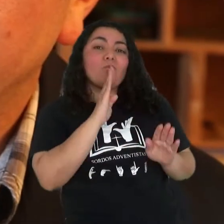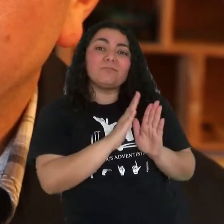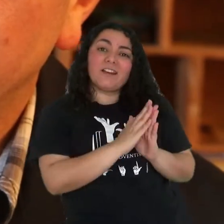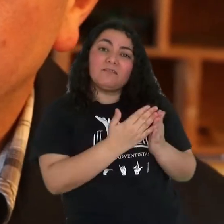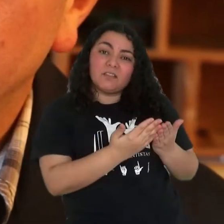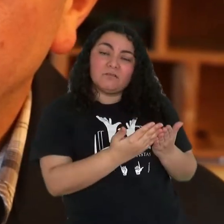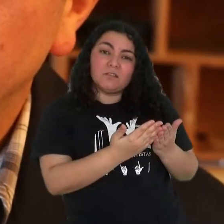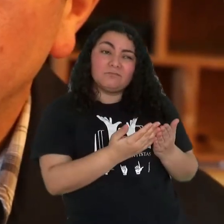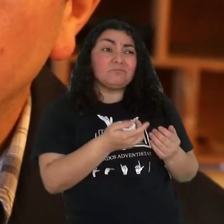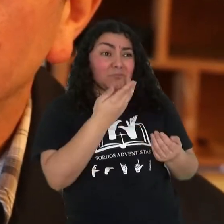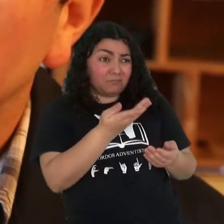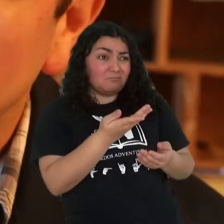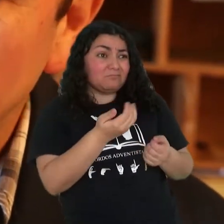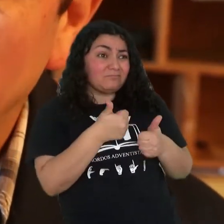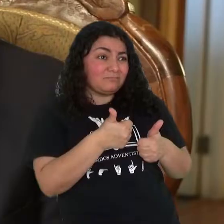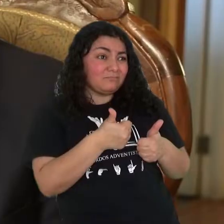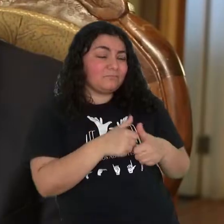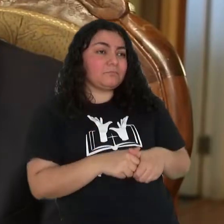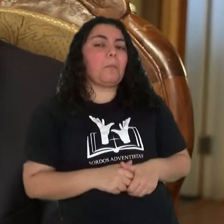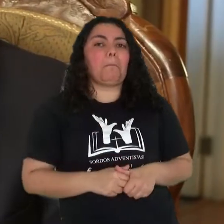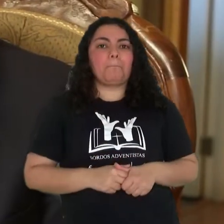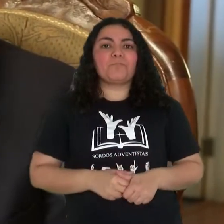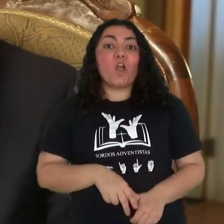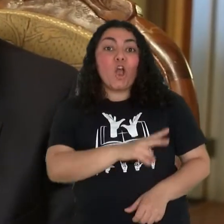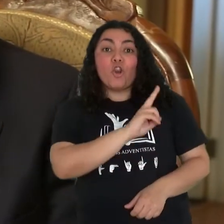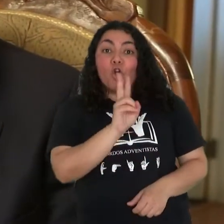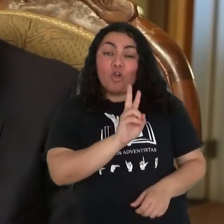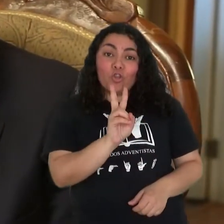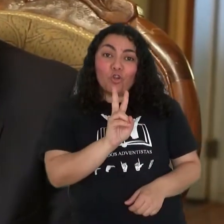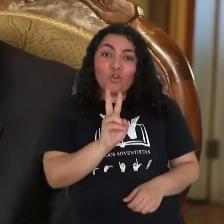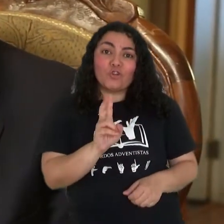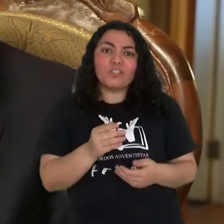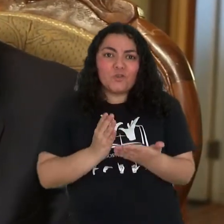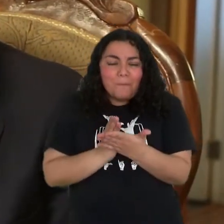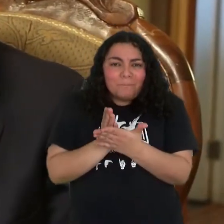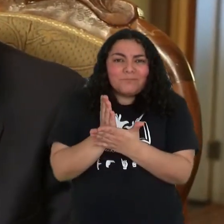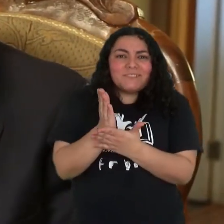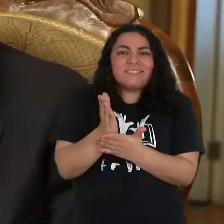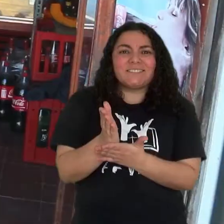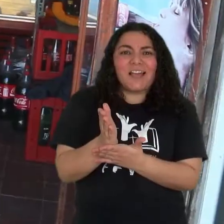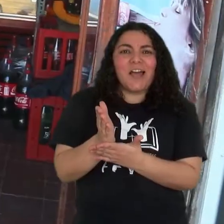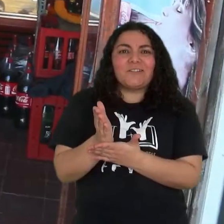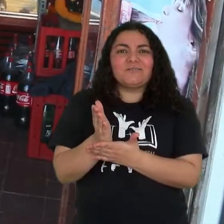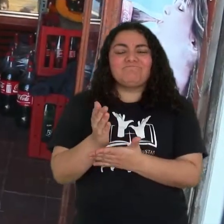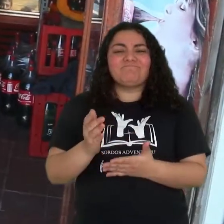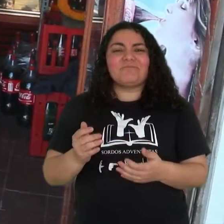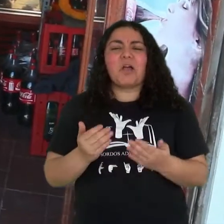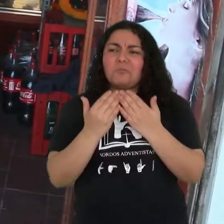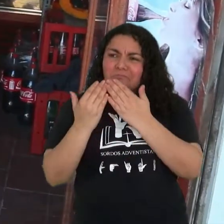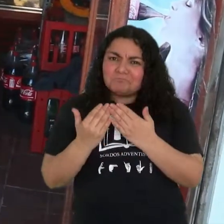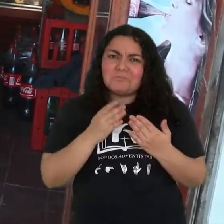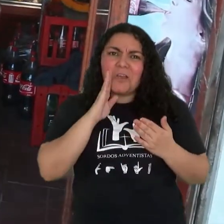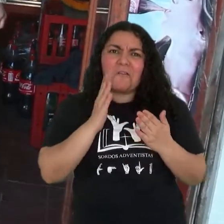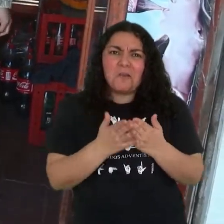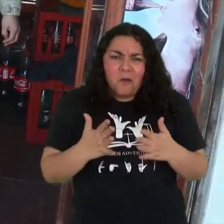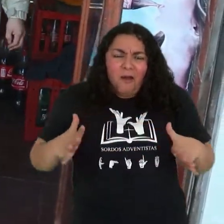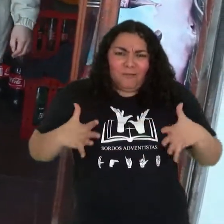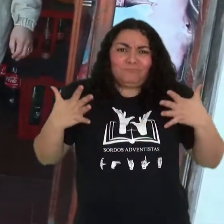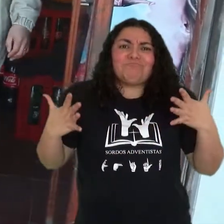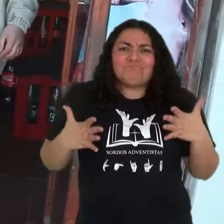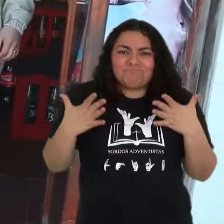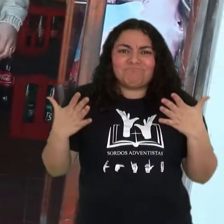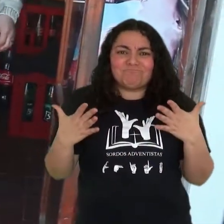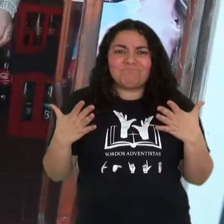usted? Juan y Virginia comenzaron a estudiar la Biblia con aquel joven y quedaron muy entusiasmados.